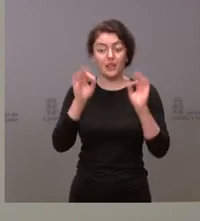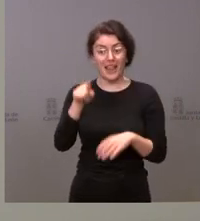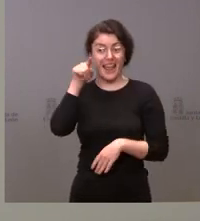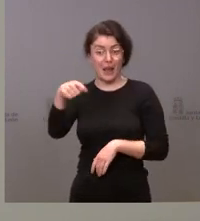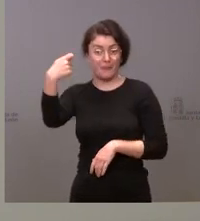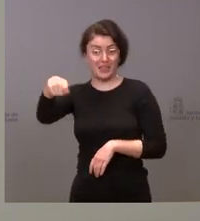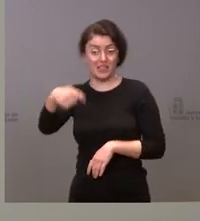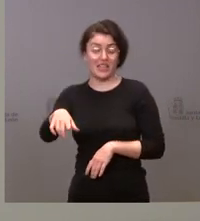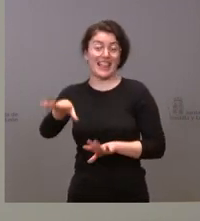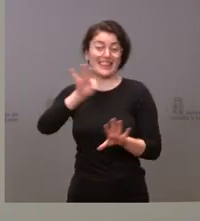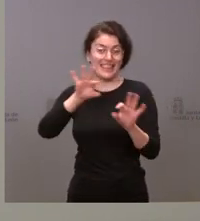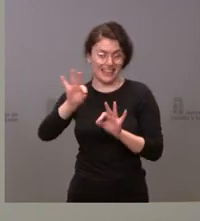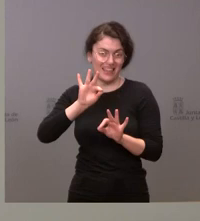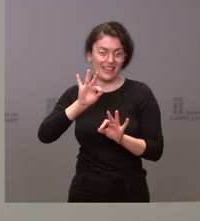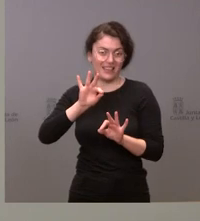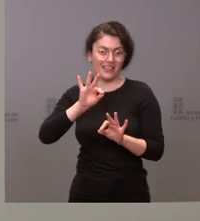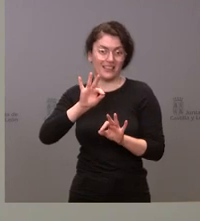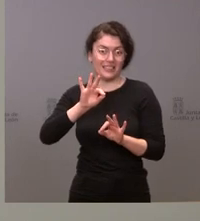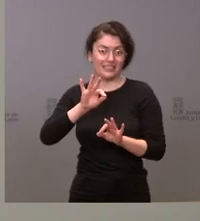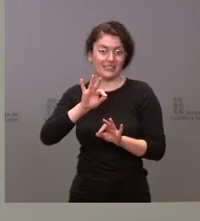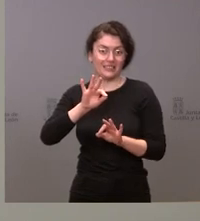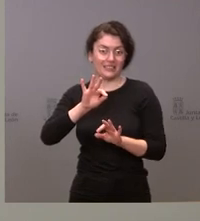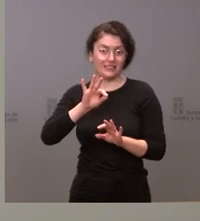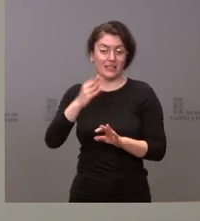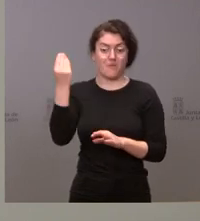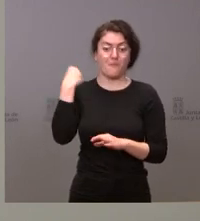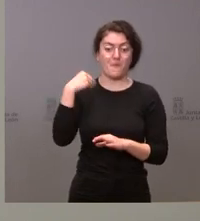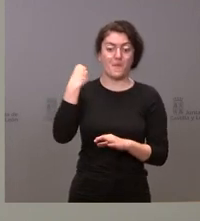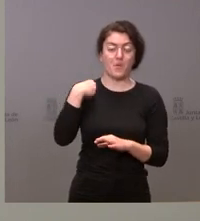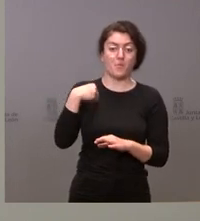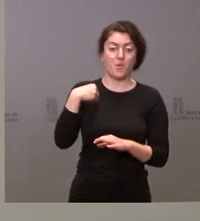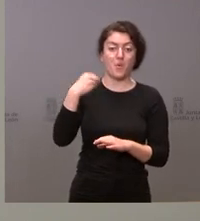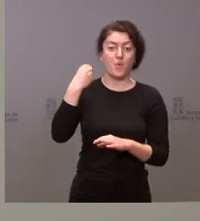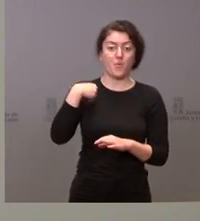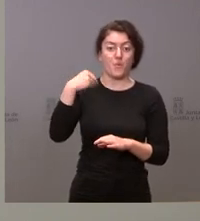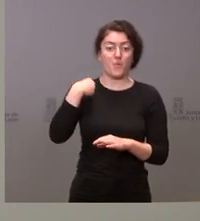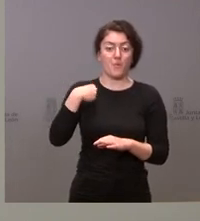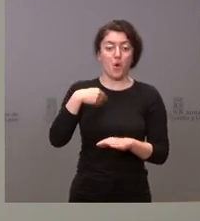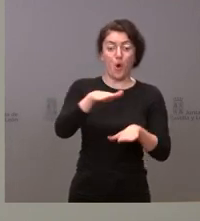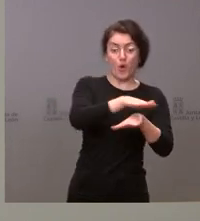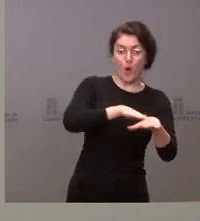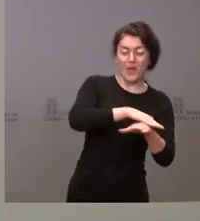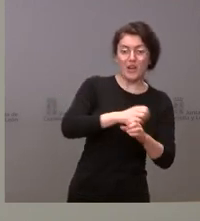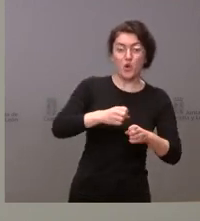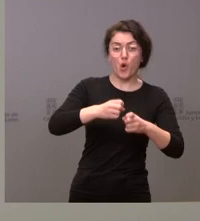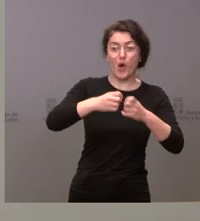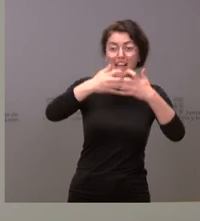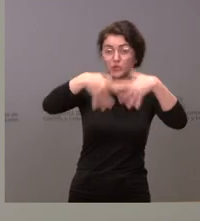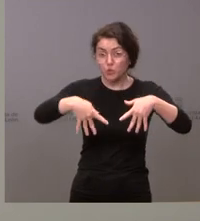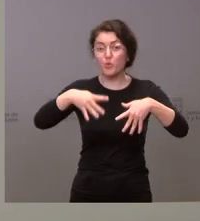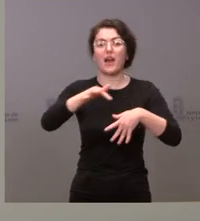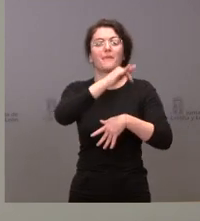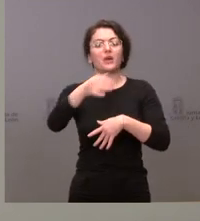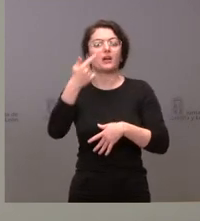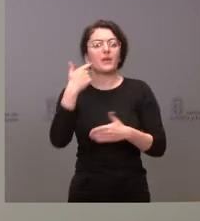tanto la composición del Gobierno como la estructura del Gobierno como la asignación de